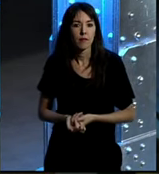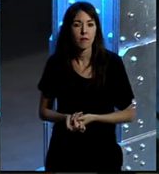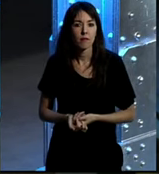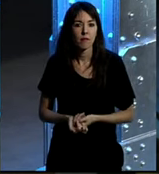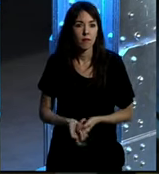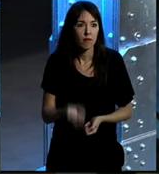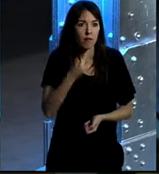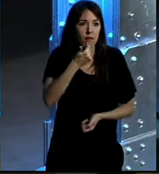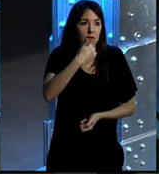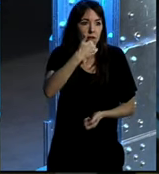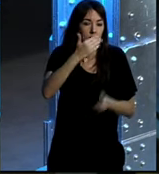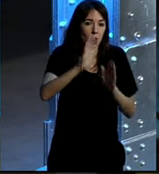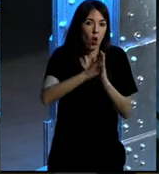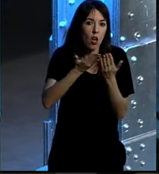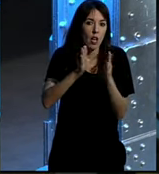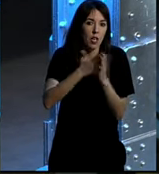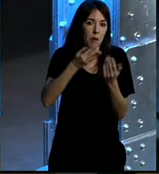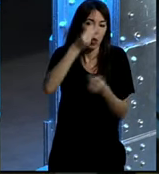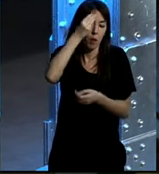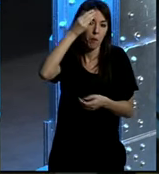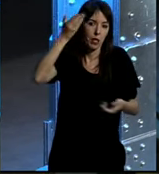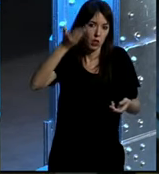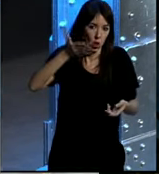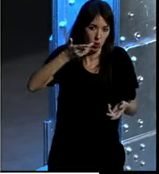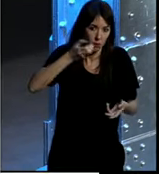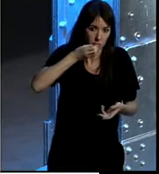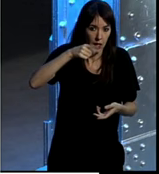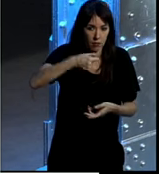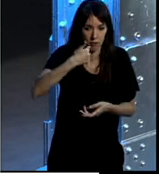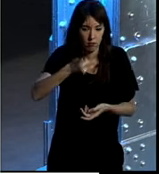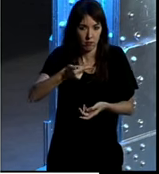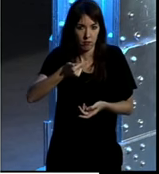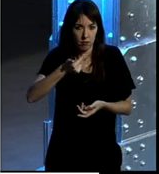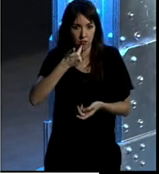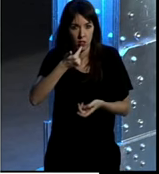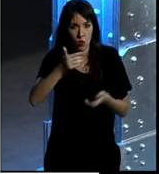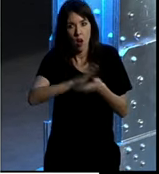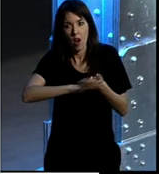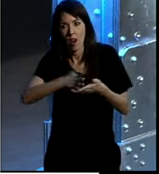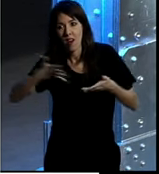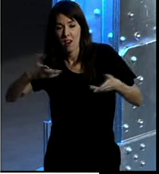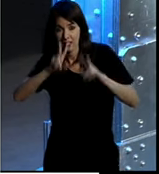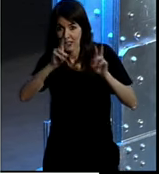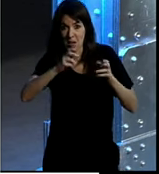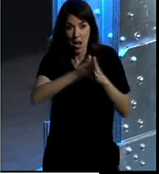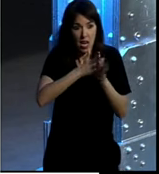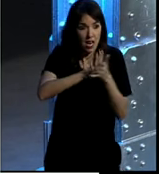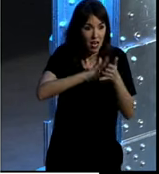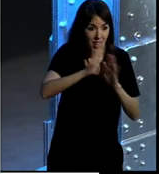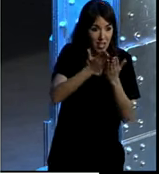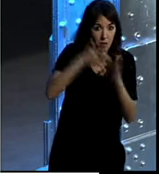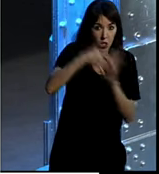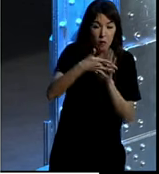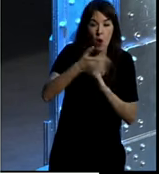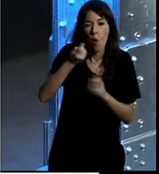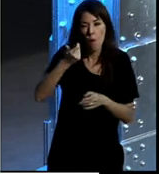Por mencionar algunos libros que me pareció oportuno en este foro mencionar y que no voy a extenderme mucho en ninguno de ellos, pero sí son